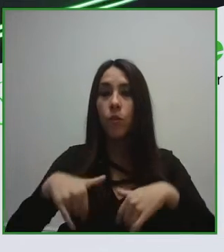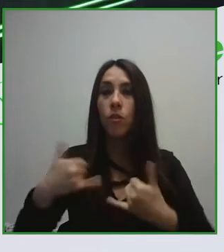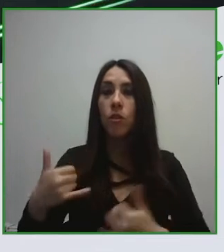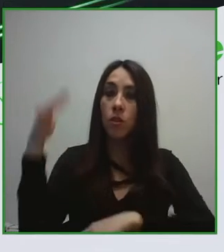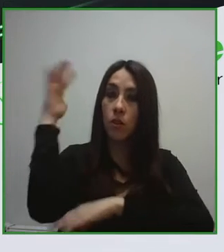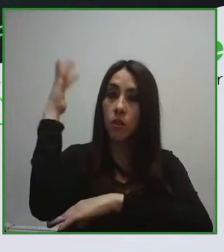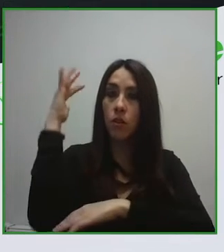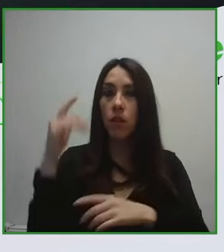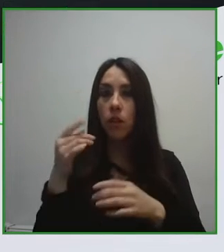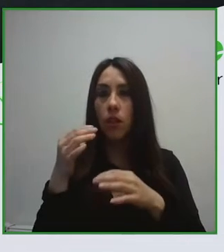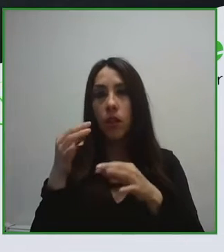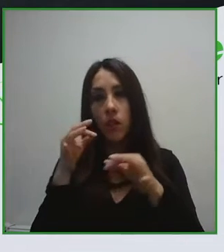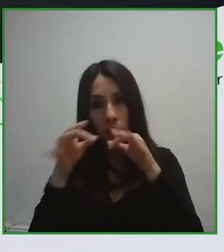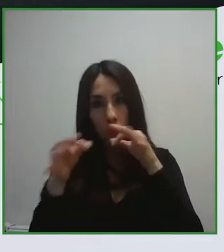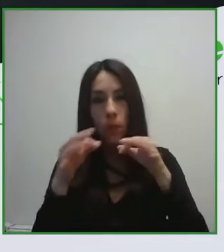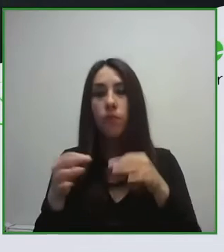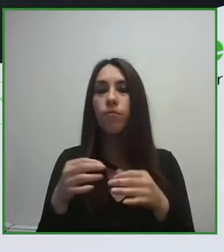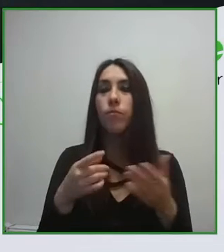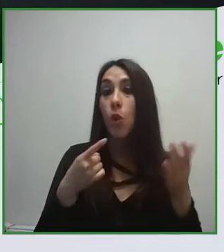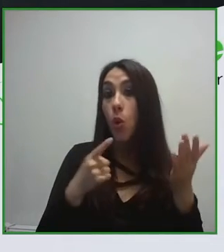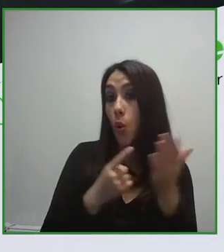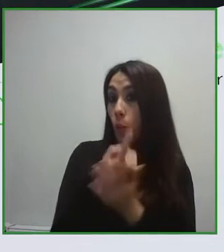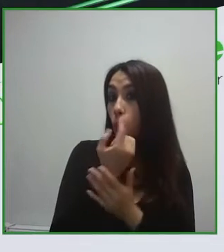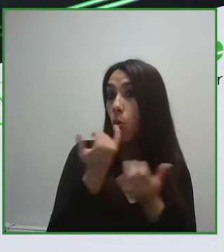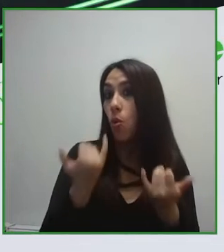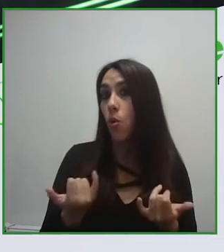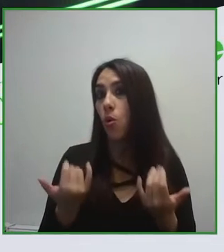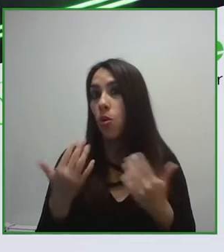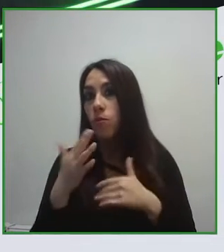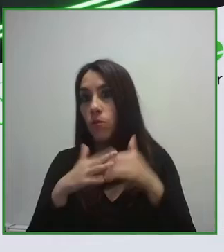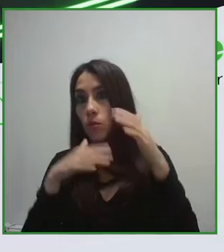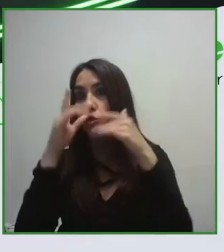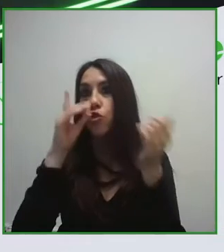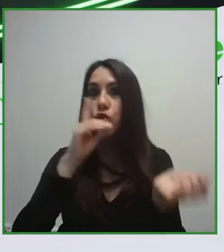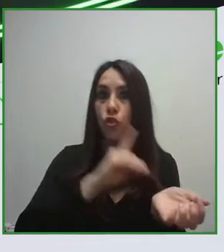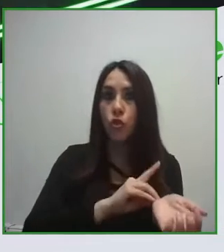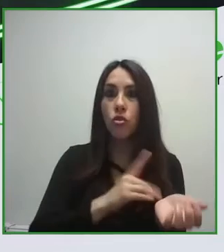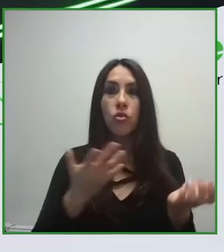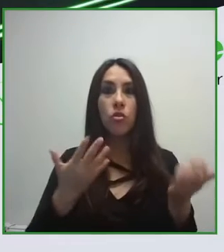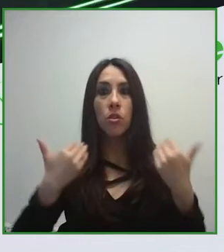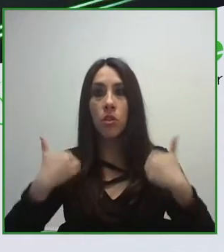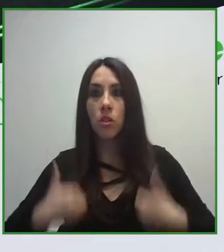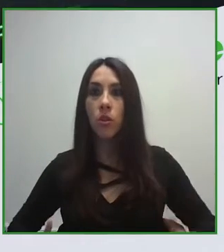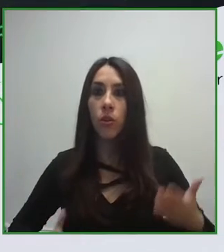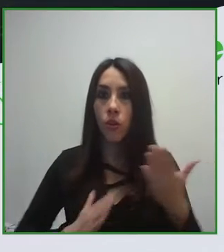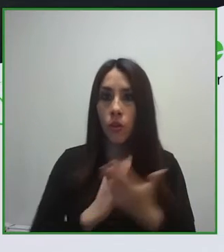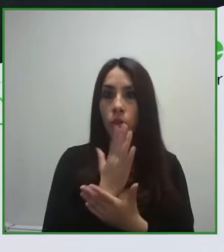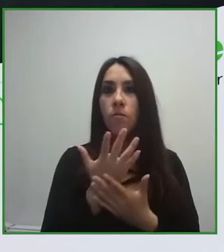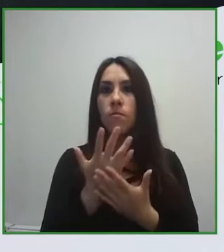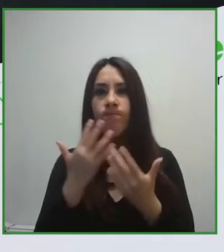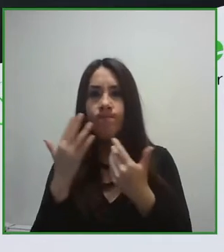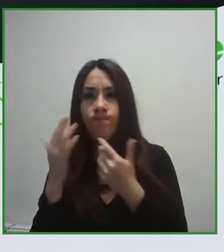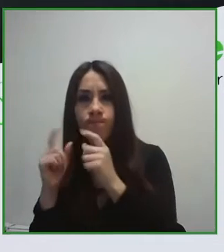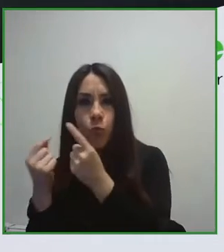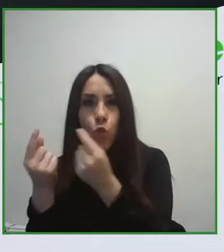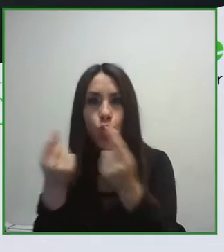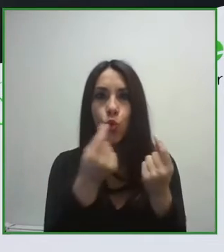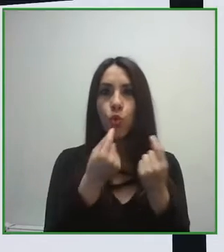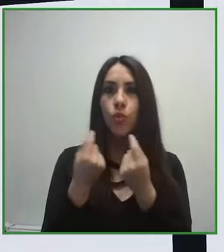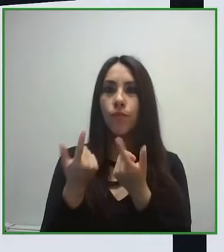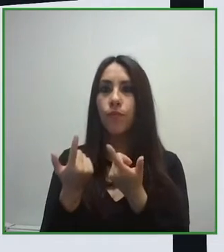herramientas digitales permiten resolver situaciones cotidianas, facilitando de esta manera las vidas diarias de las personas con discapacidad.